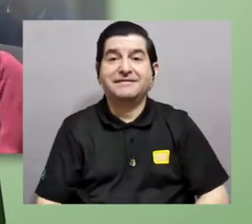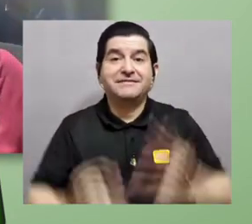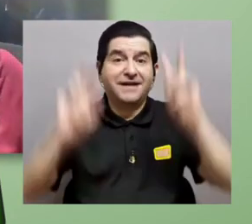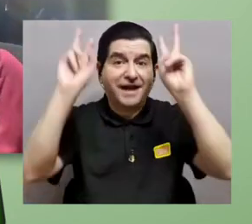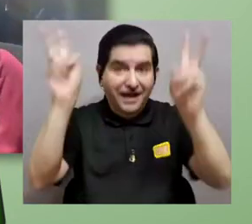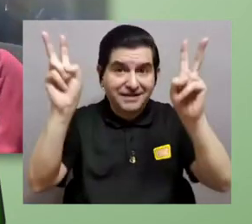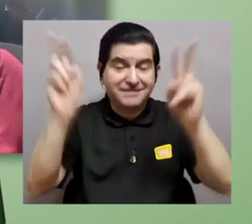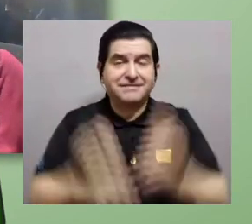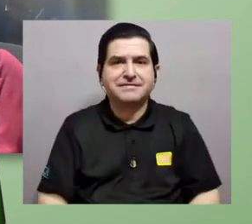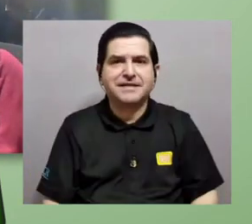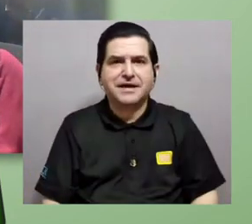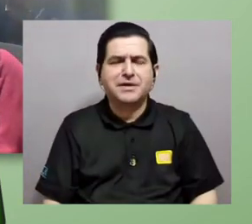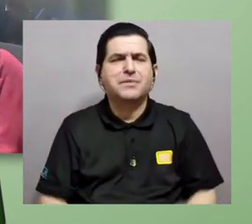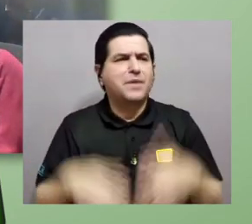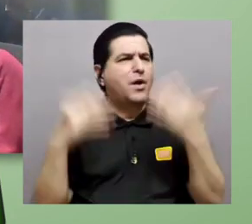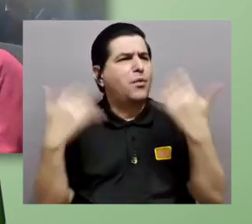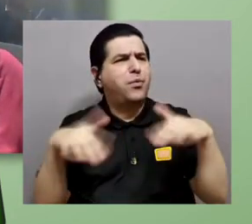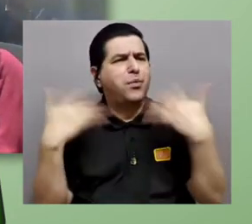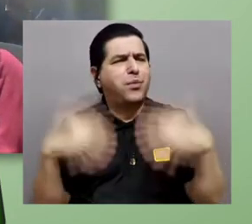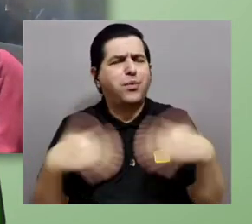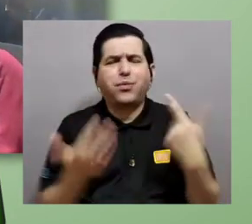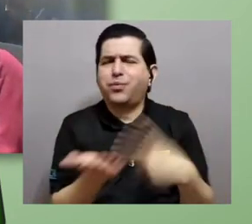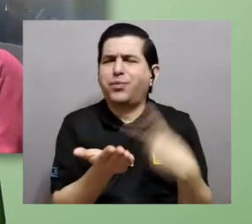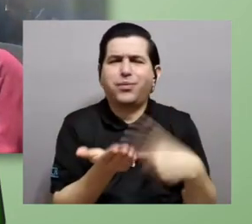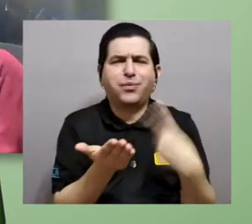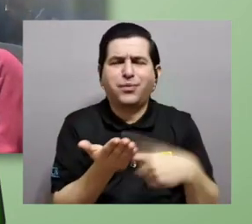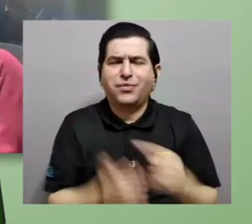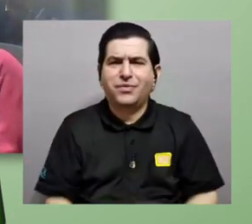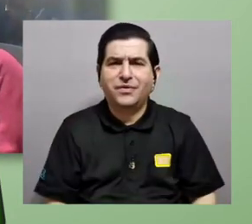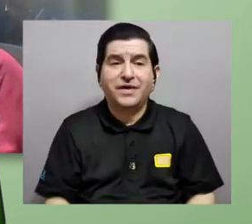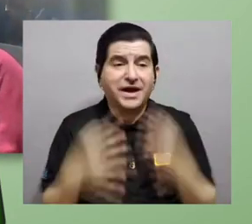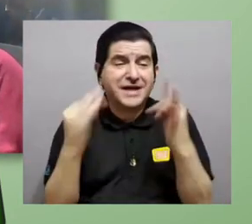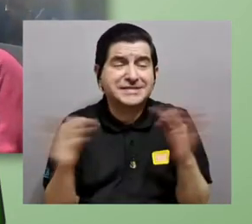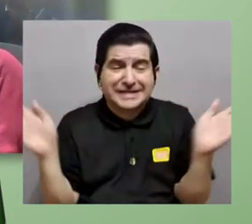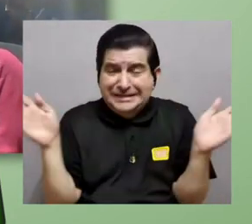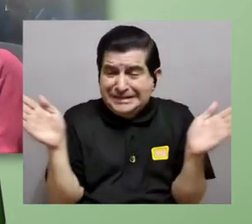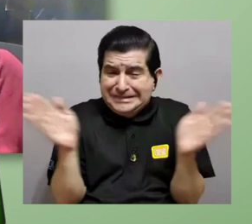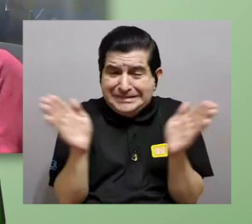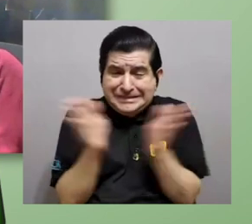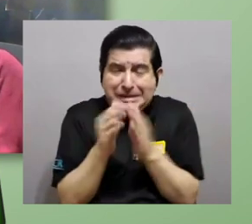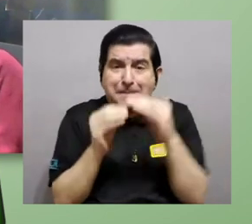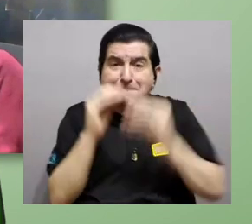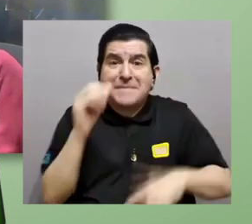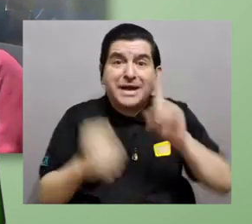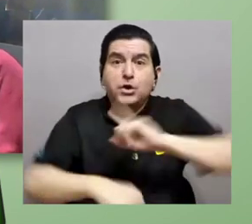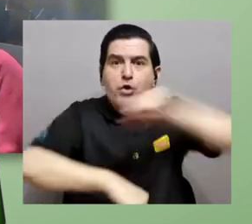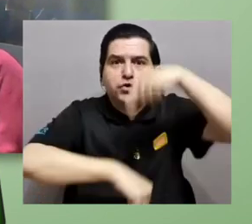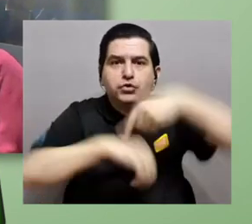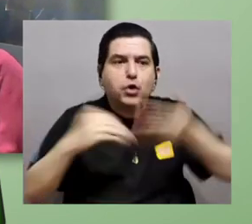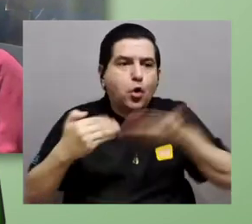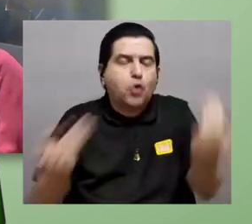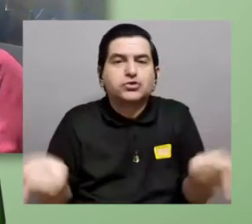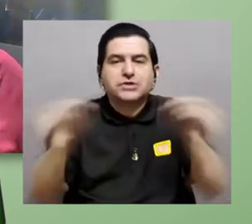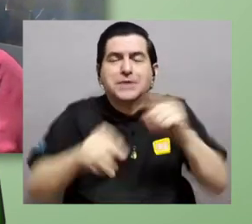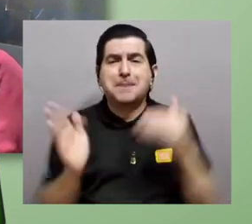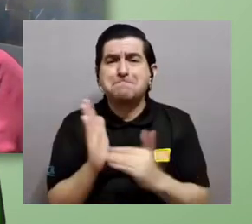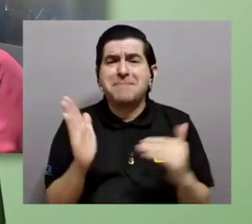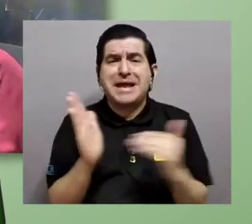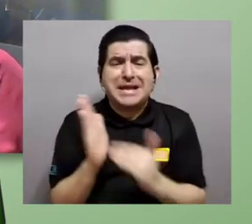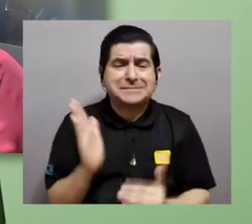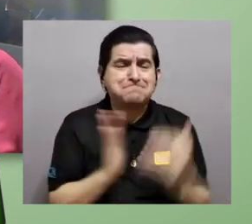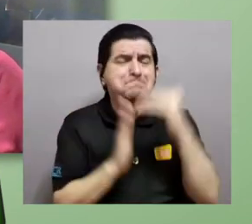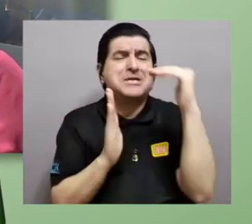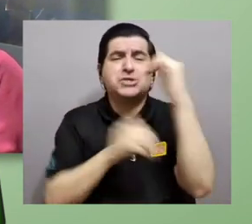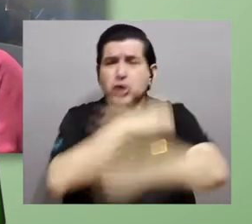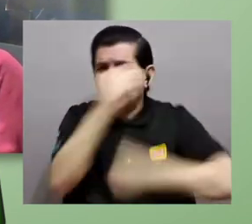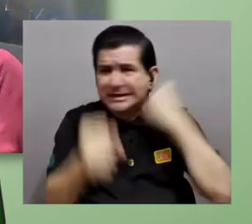estos temas realmente dan para muchísimo porque intentar reducir en menos de una hora cosas que